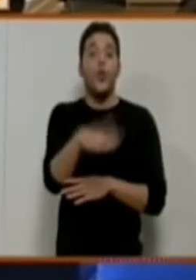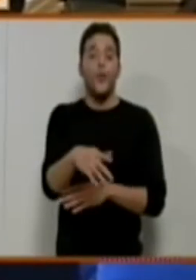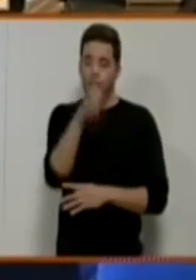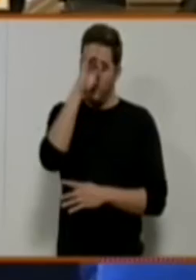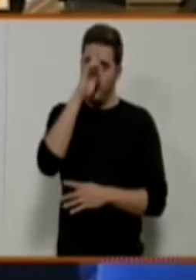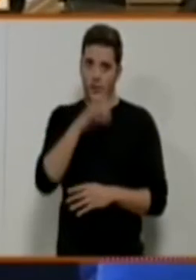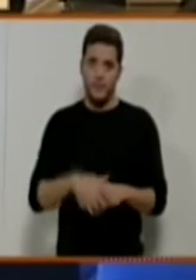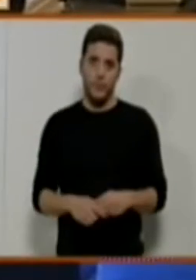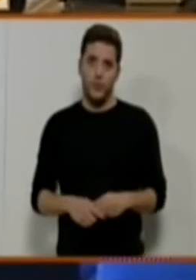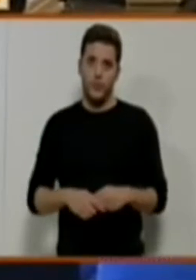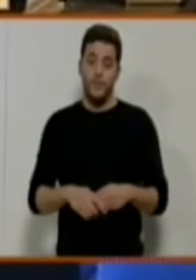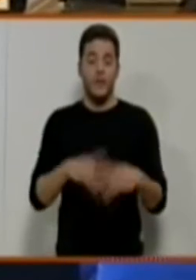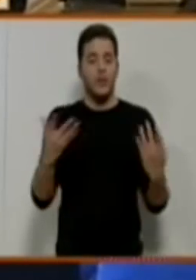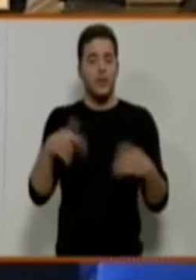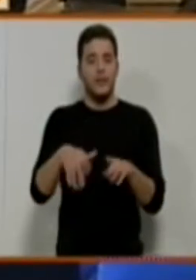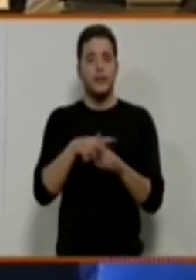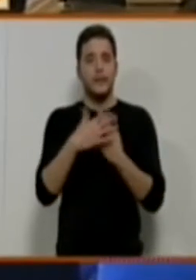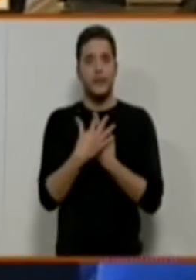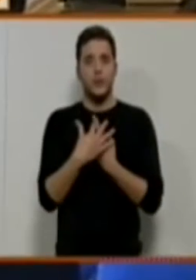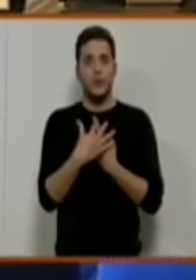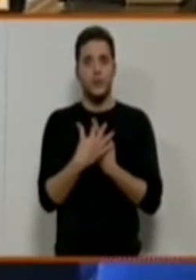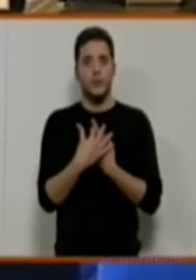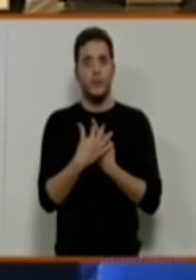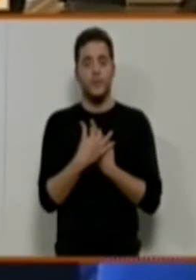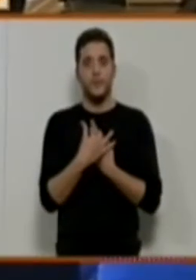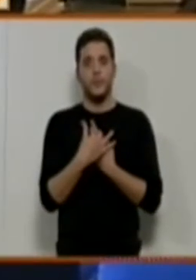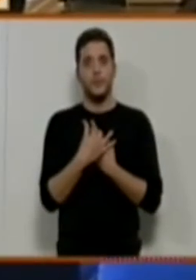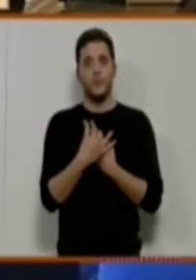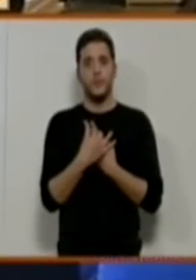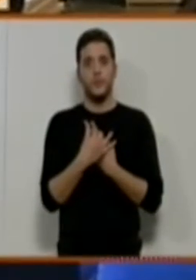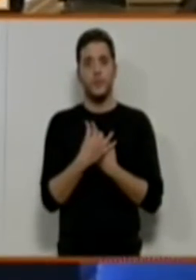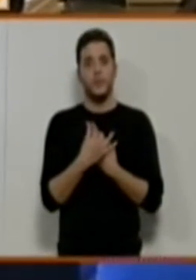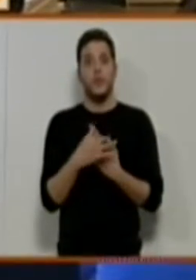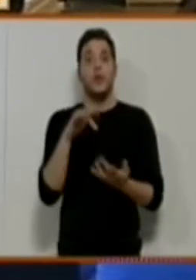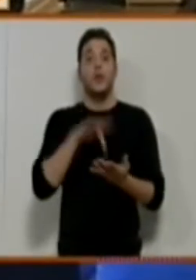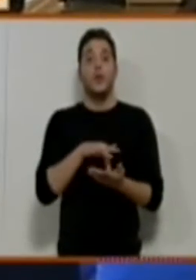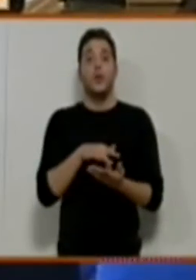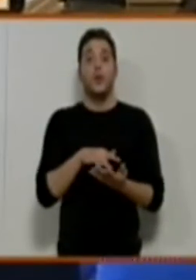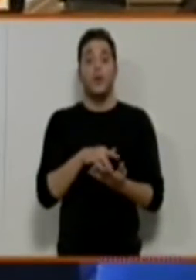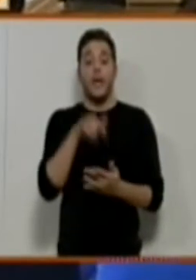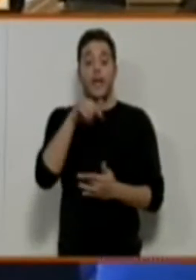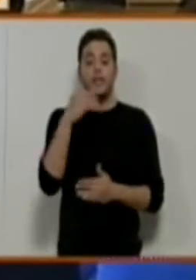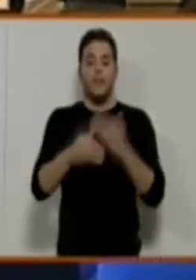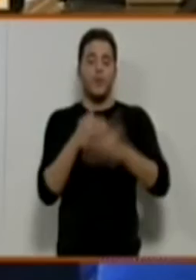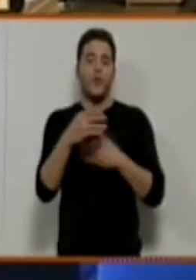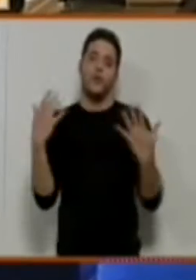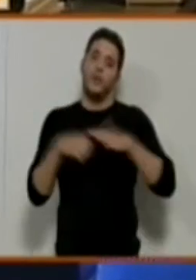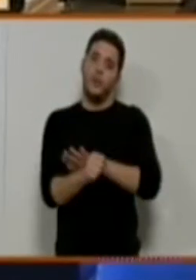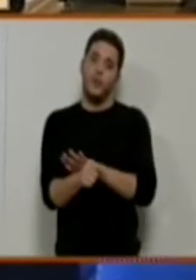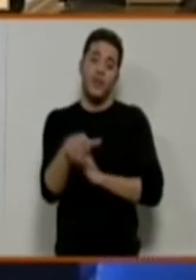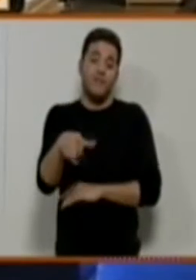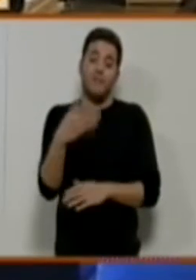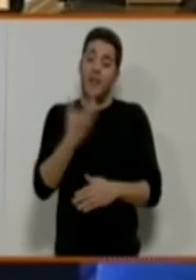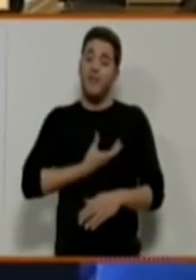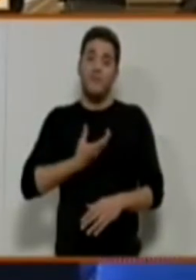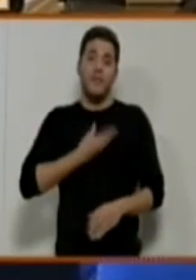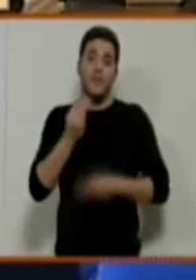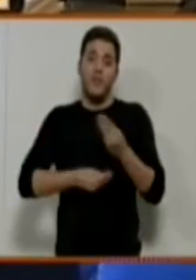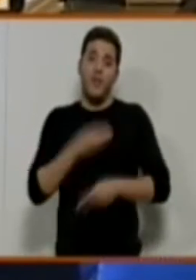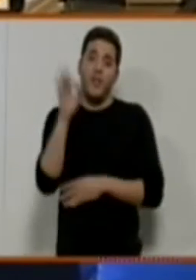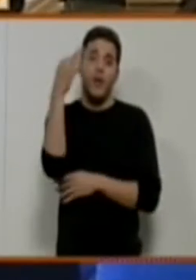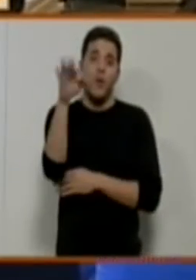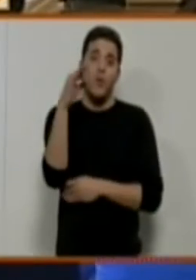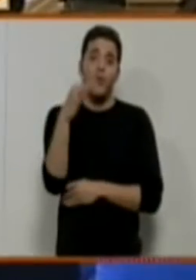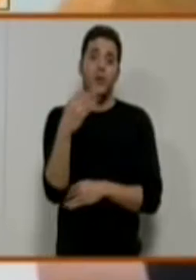situación, cuando llegan al proceso de inclusión, lo único que puede hacer el ayuntamiento, que si es